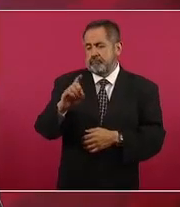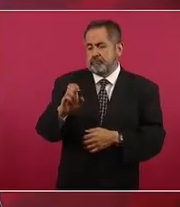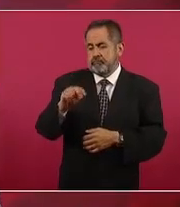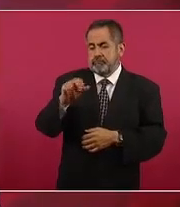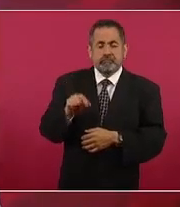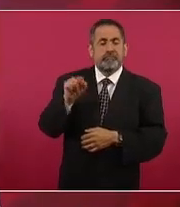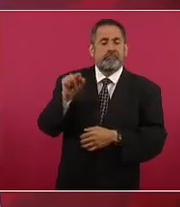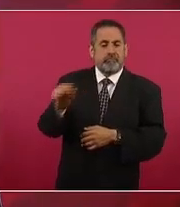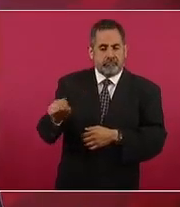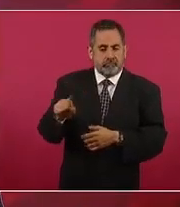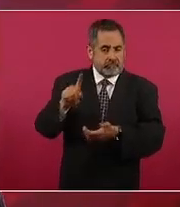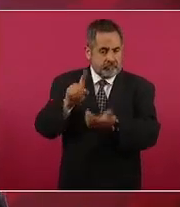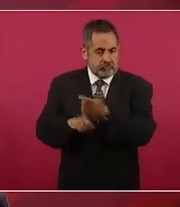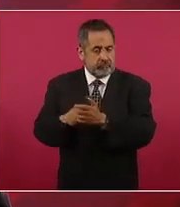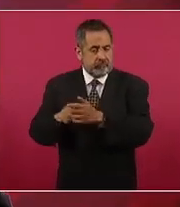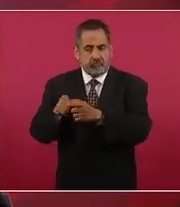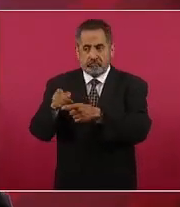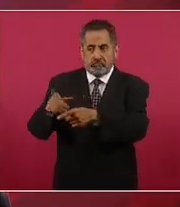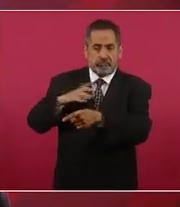está